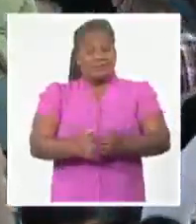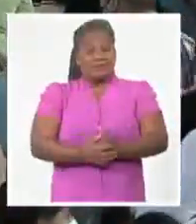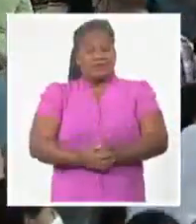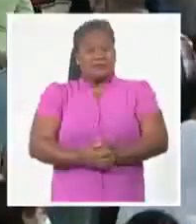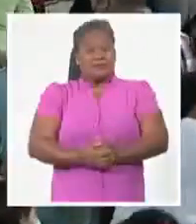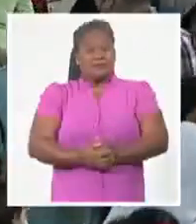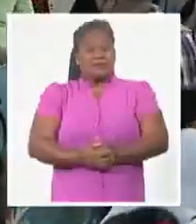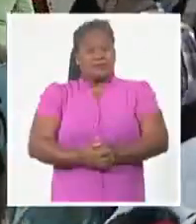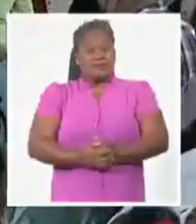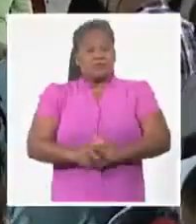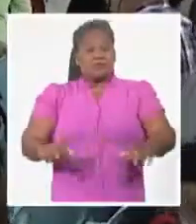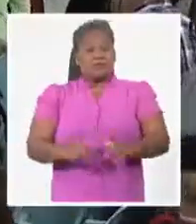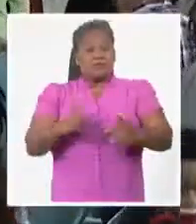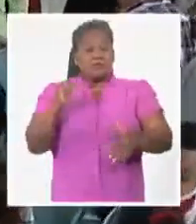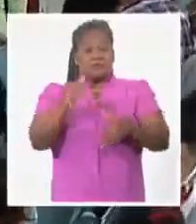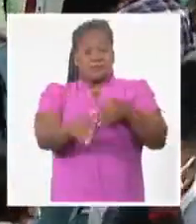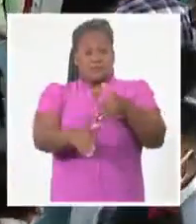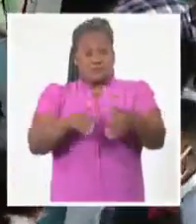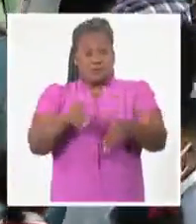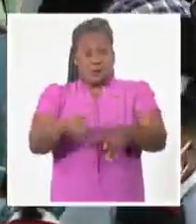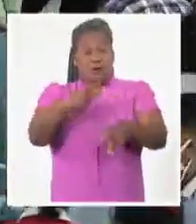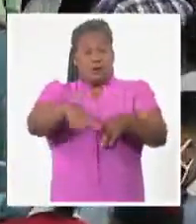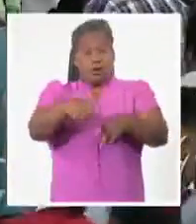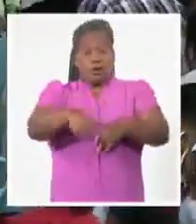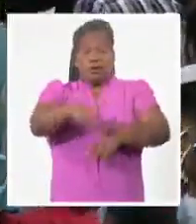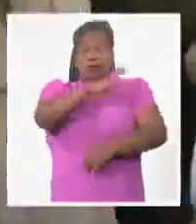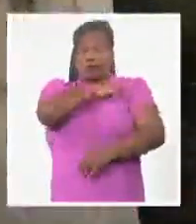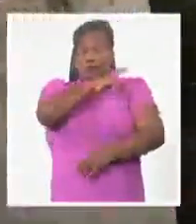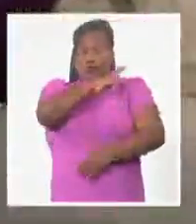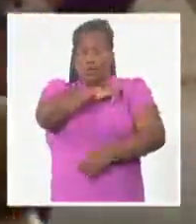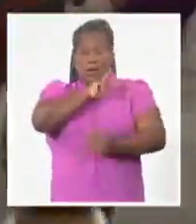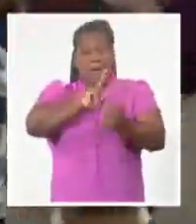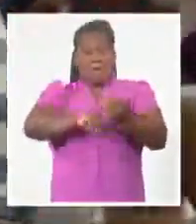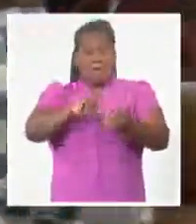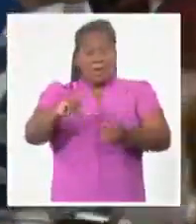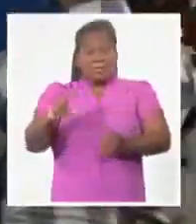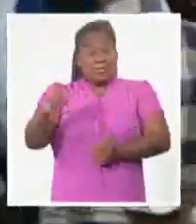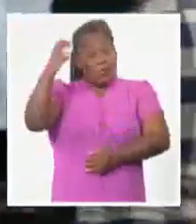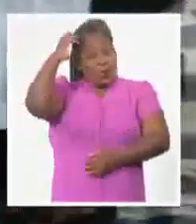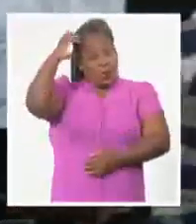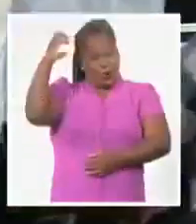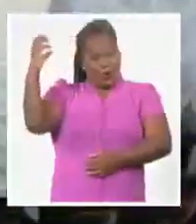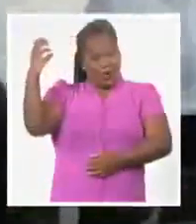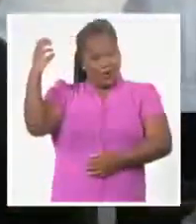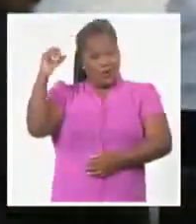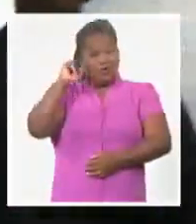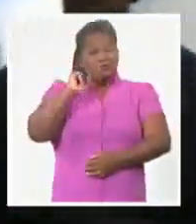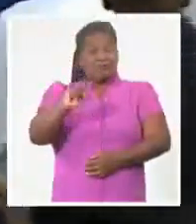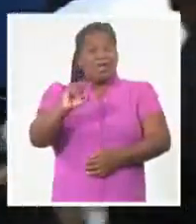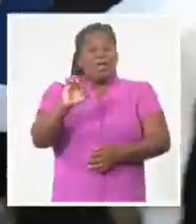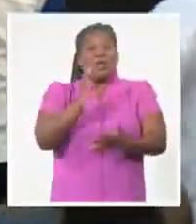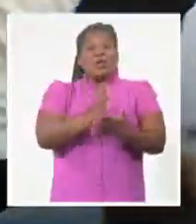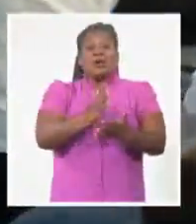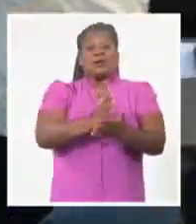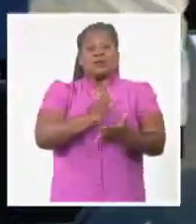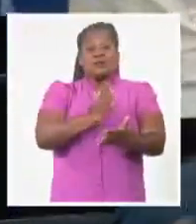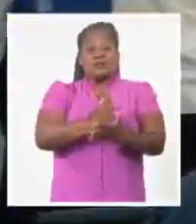En homenaje asistieron a sí mismo otros dirigentes del partido y el Estado, del sector de la educación,